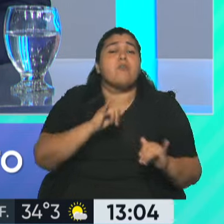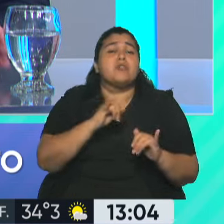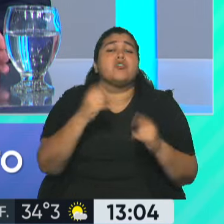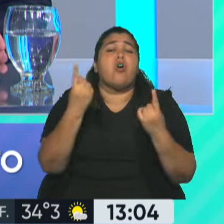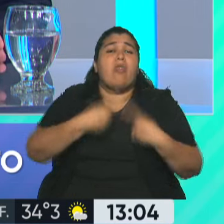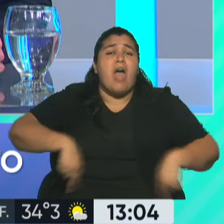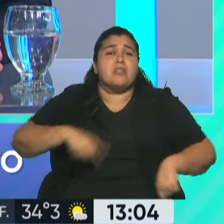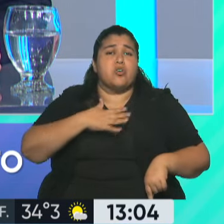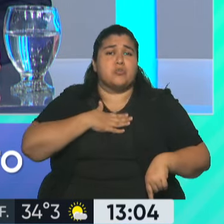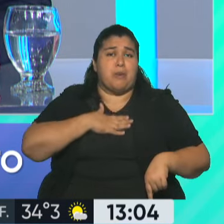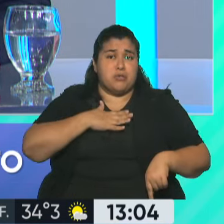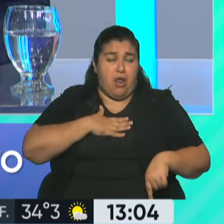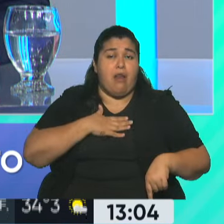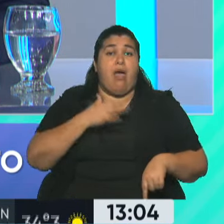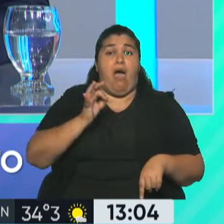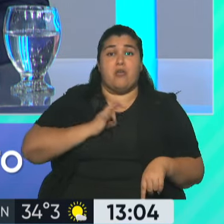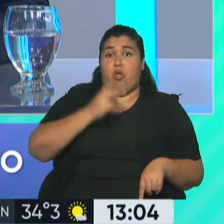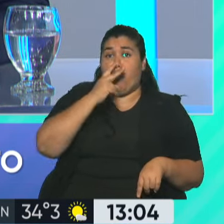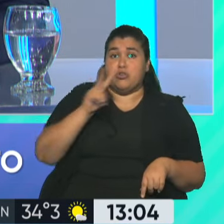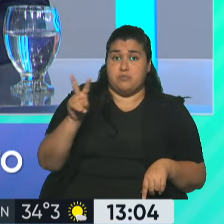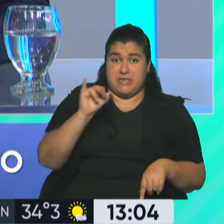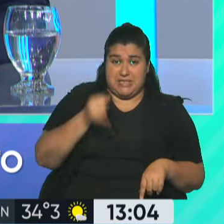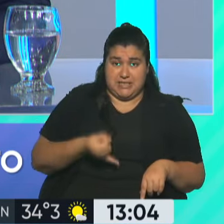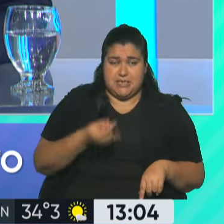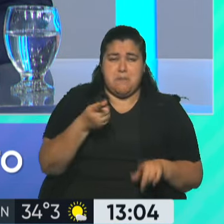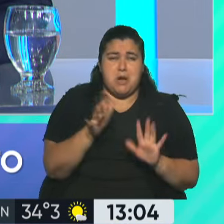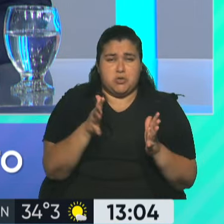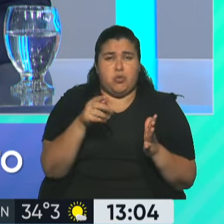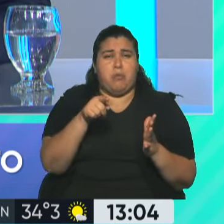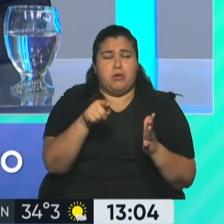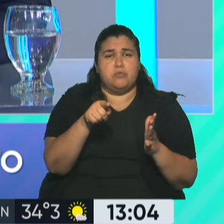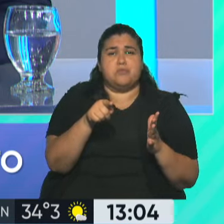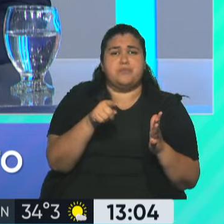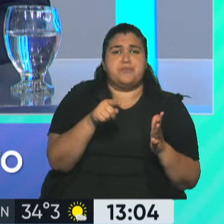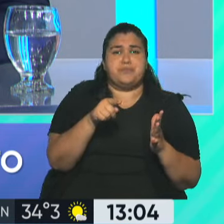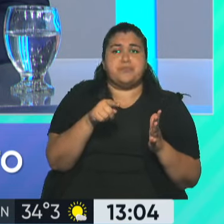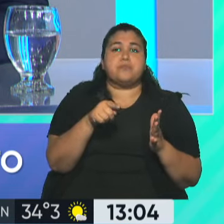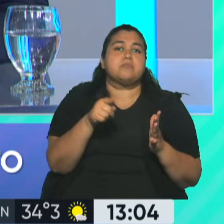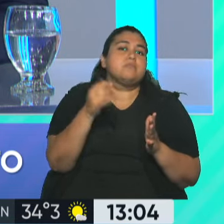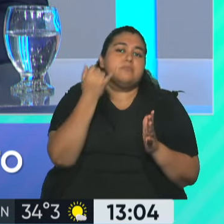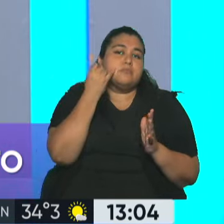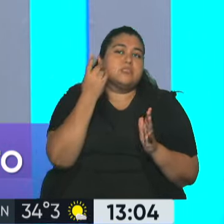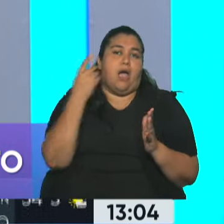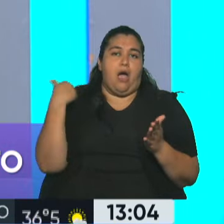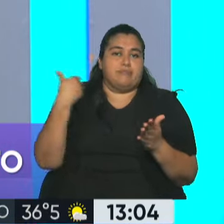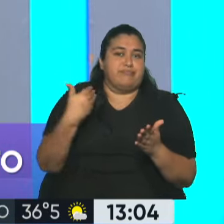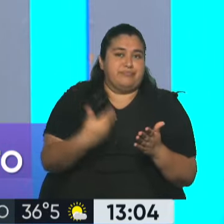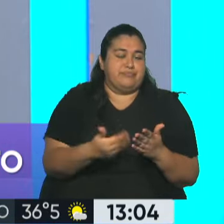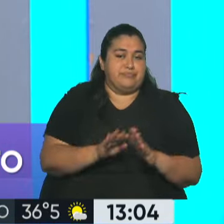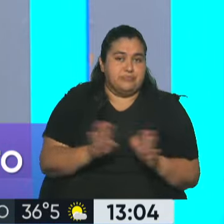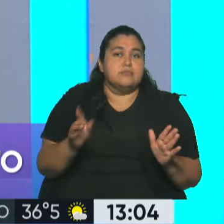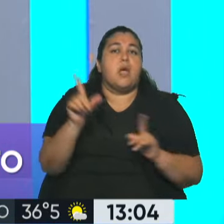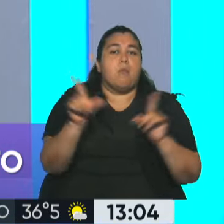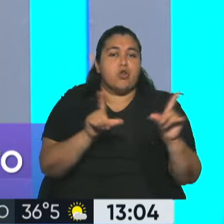que es del año 2000. Está, evidentemente, también ya pasó su cuarto de hora. Entonces, también hay un